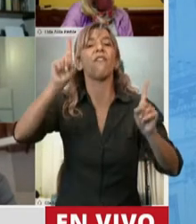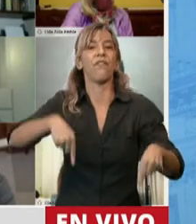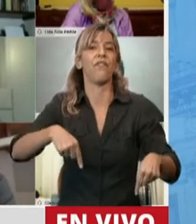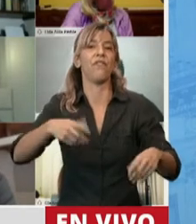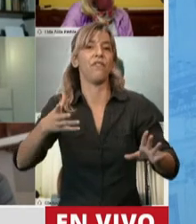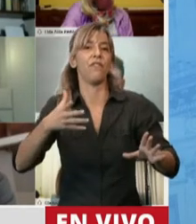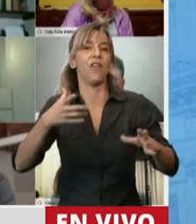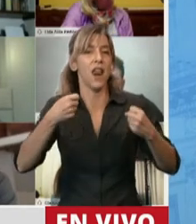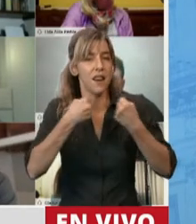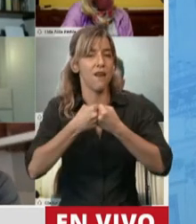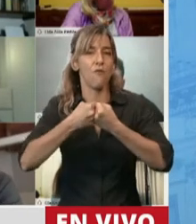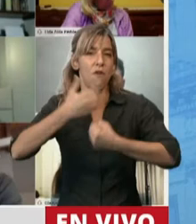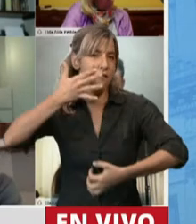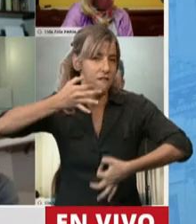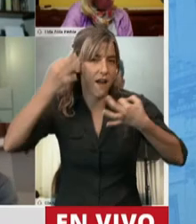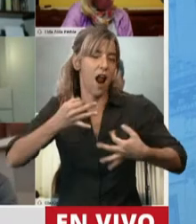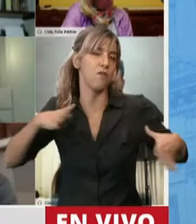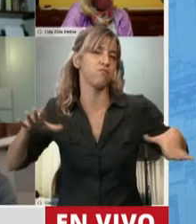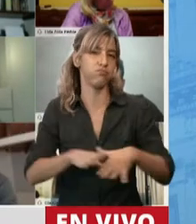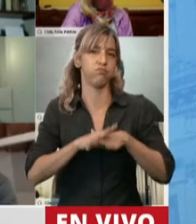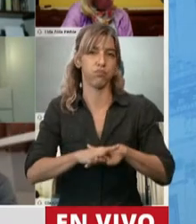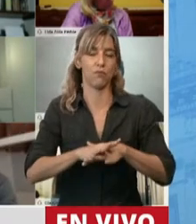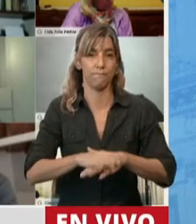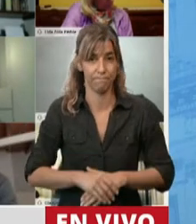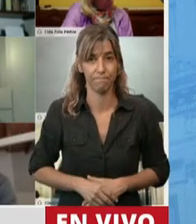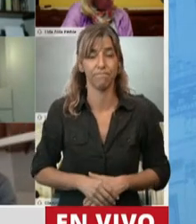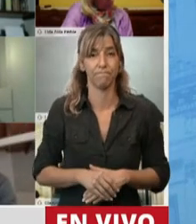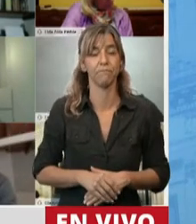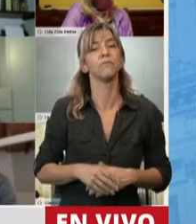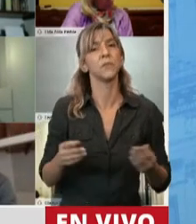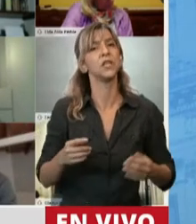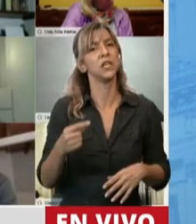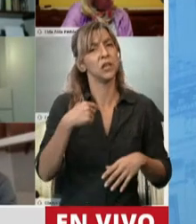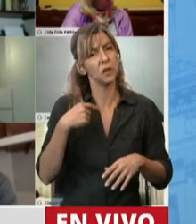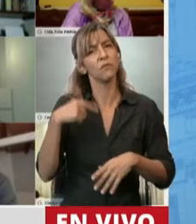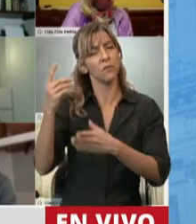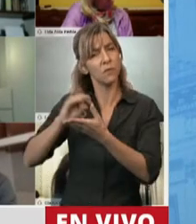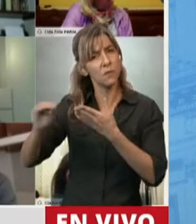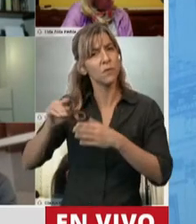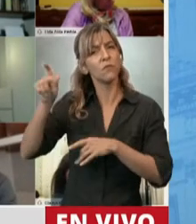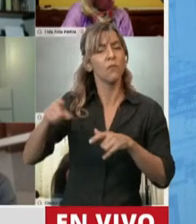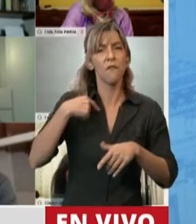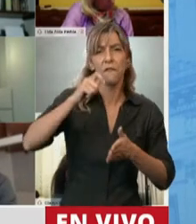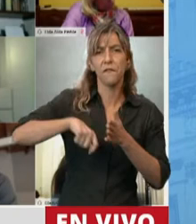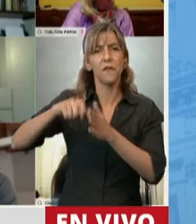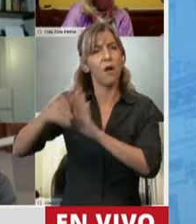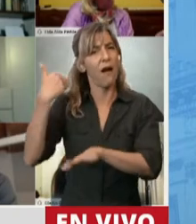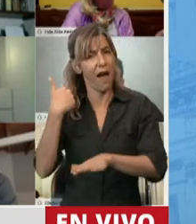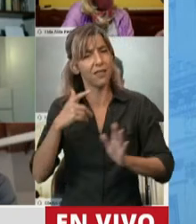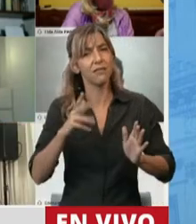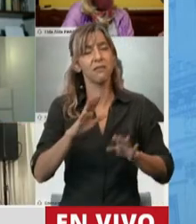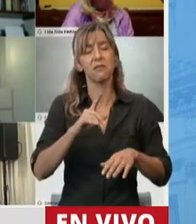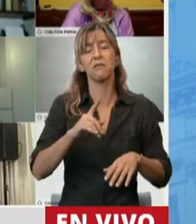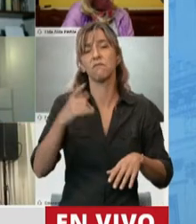que tanto la diputada Martínez Villava como yo no firmamos el despacho de salud porque